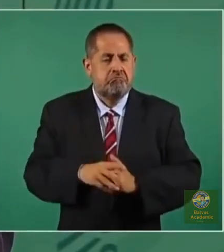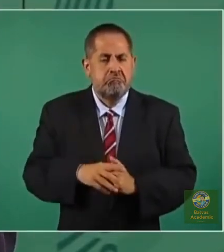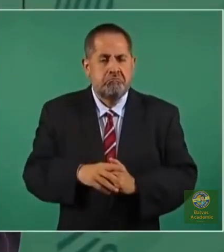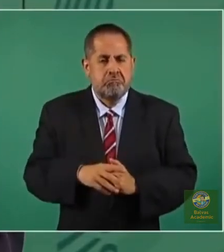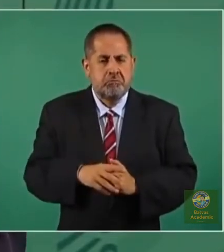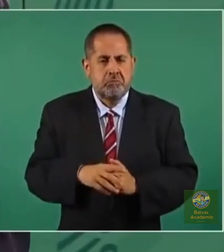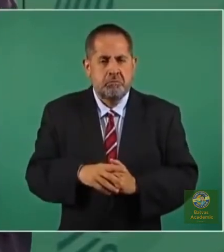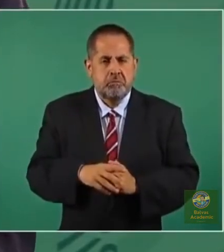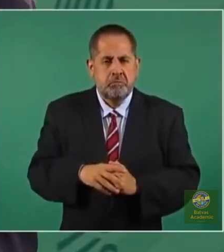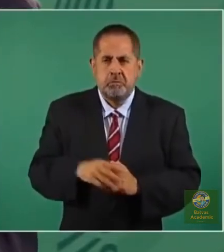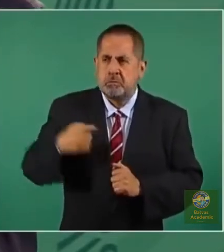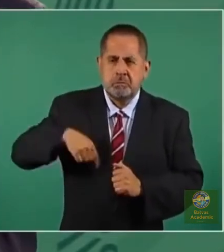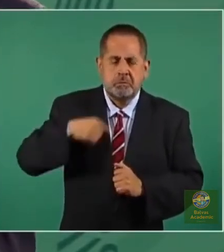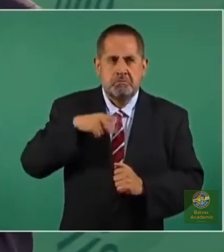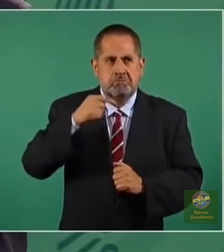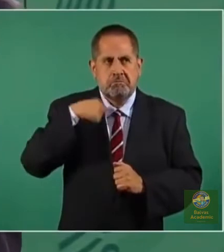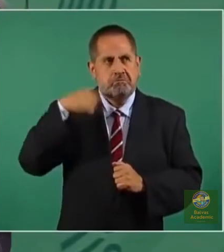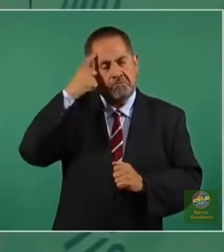éramos